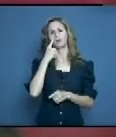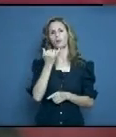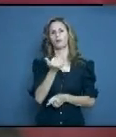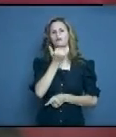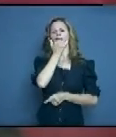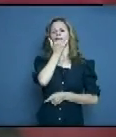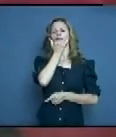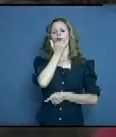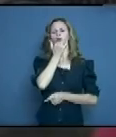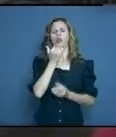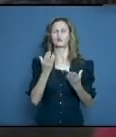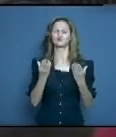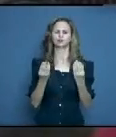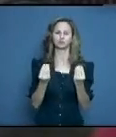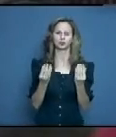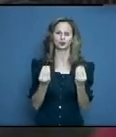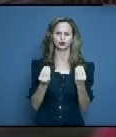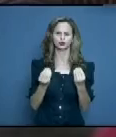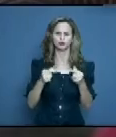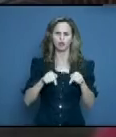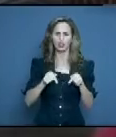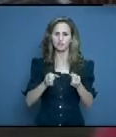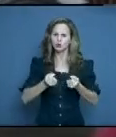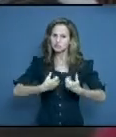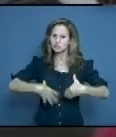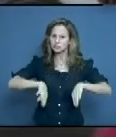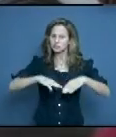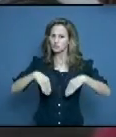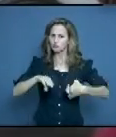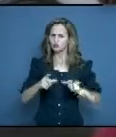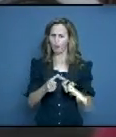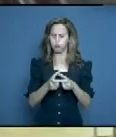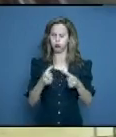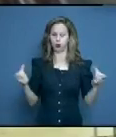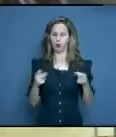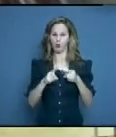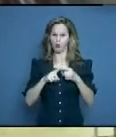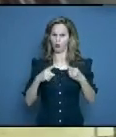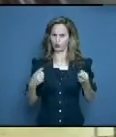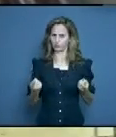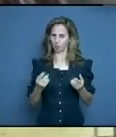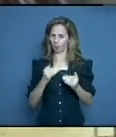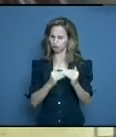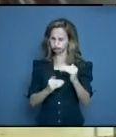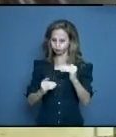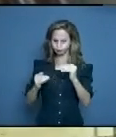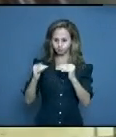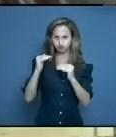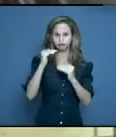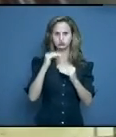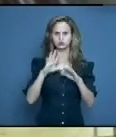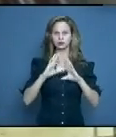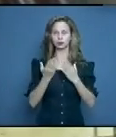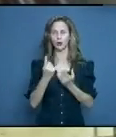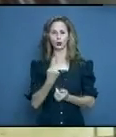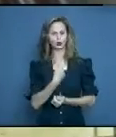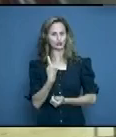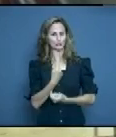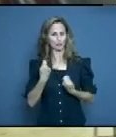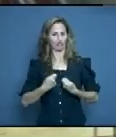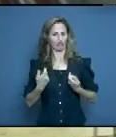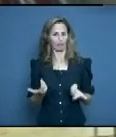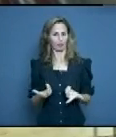Esta situación que tenemos hoy sobrepasó los límites. Nosotros tenemos que estremecer y dar cuenta que la situación es muy